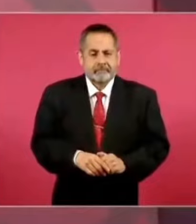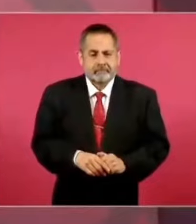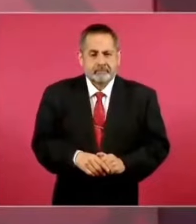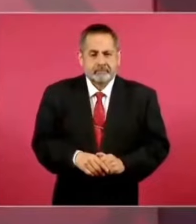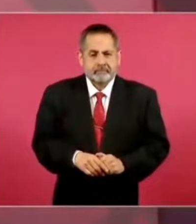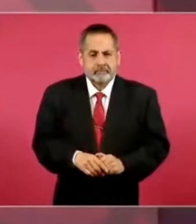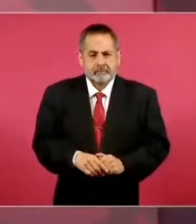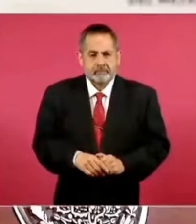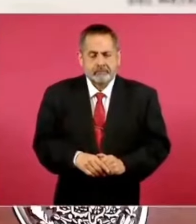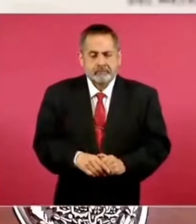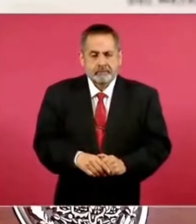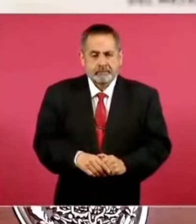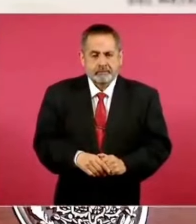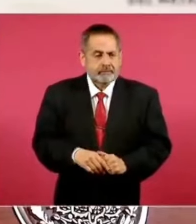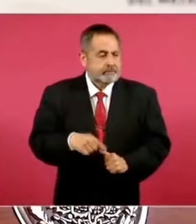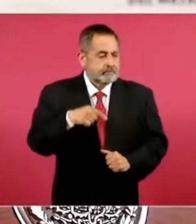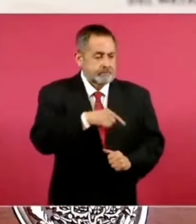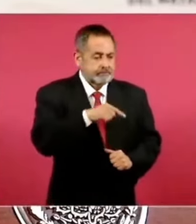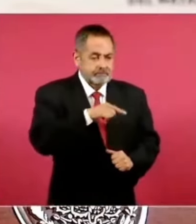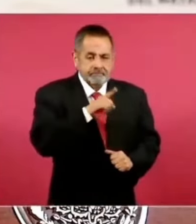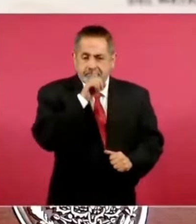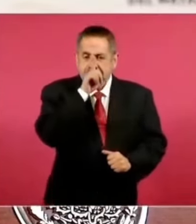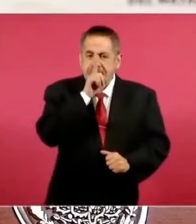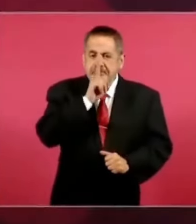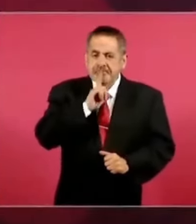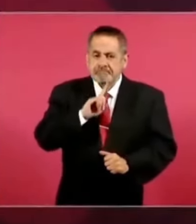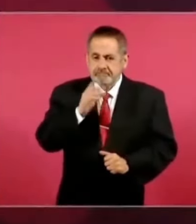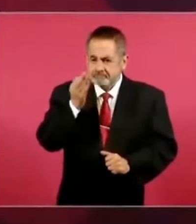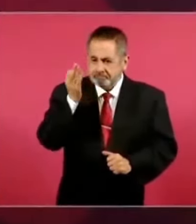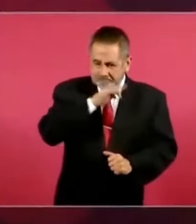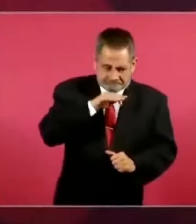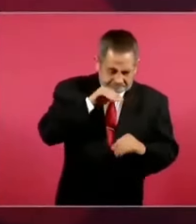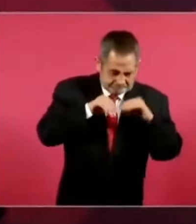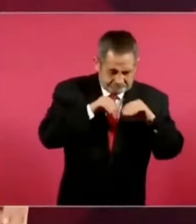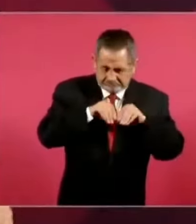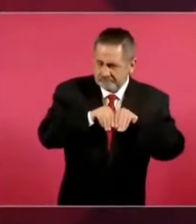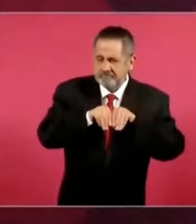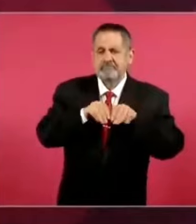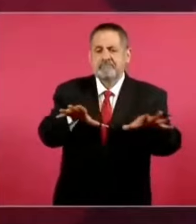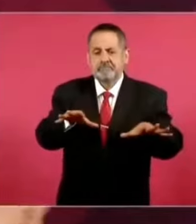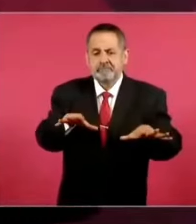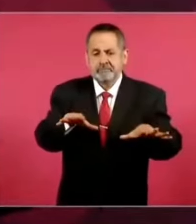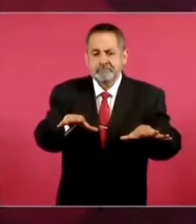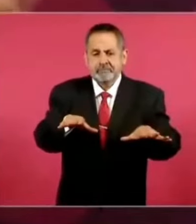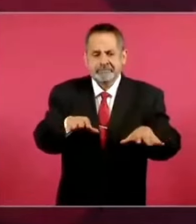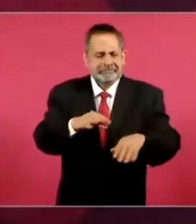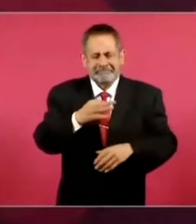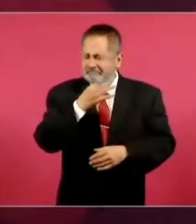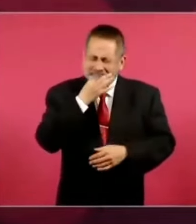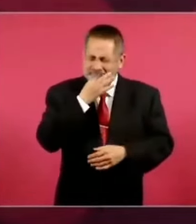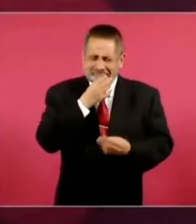mentira falsa y rápido,